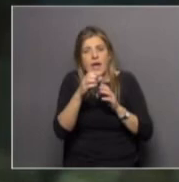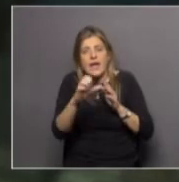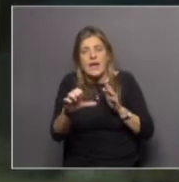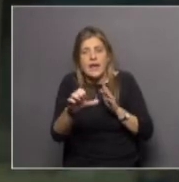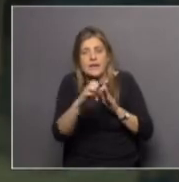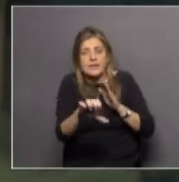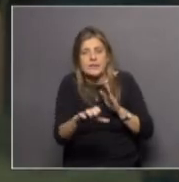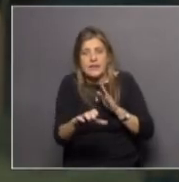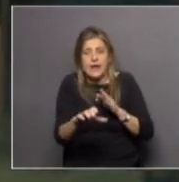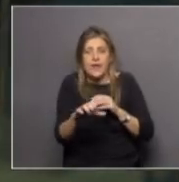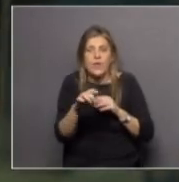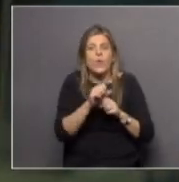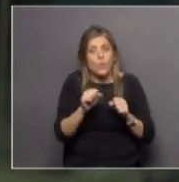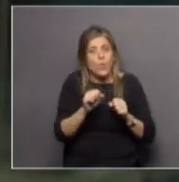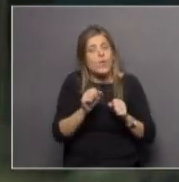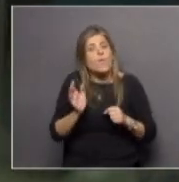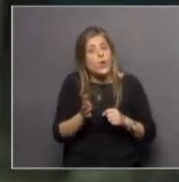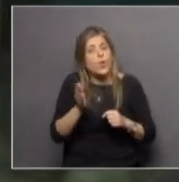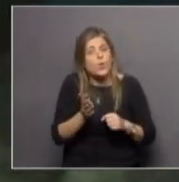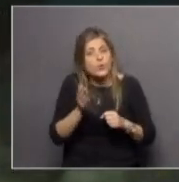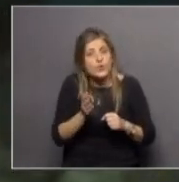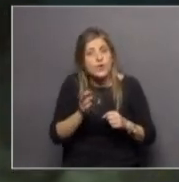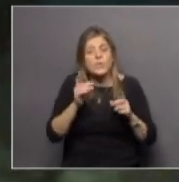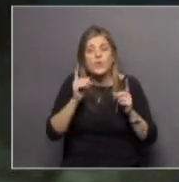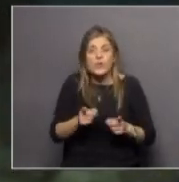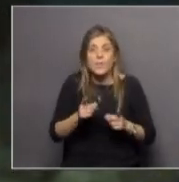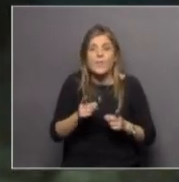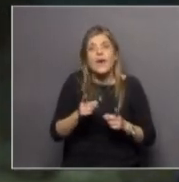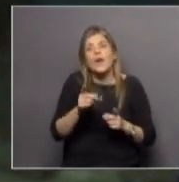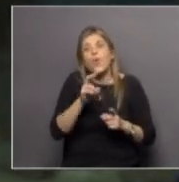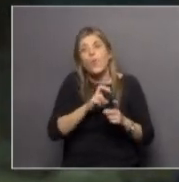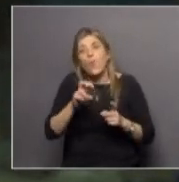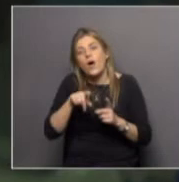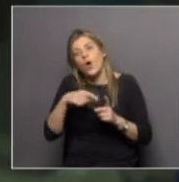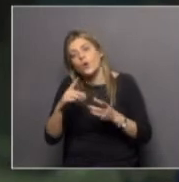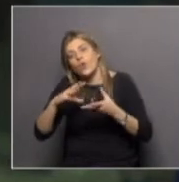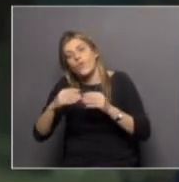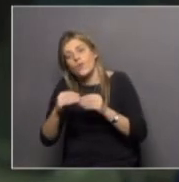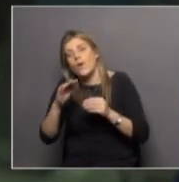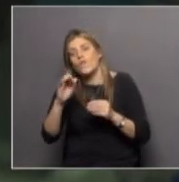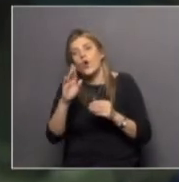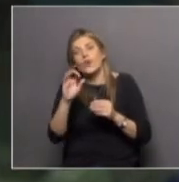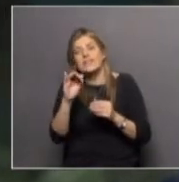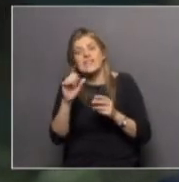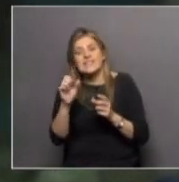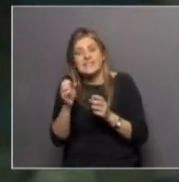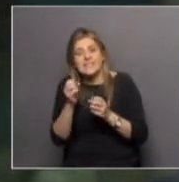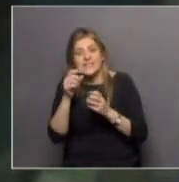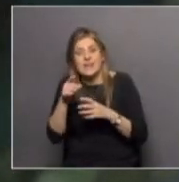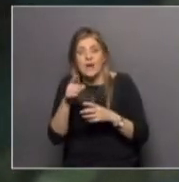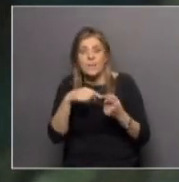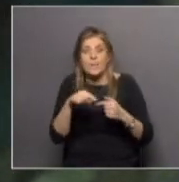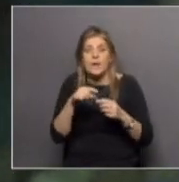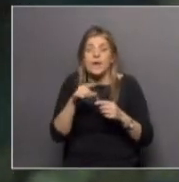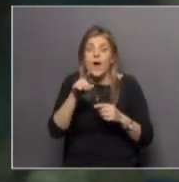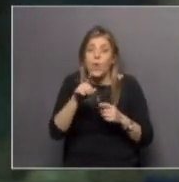electrones. Puede producirlos, pero a la vez elige el camino de la fluorescencia. Los pigmentos rojos no, ellos toman la energía,